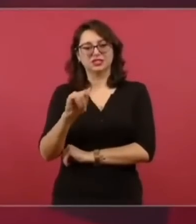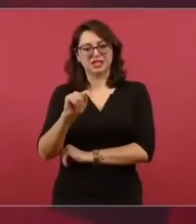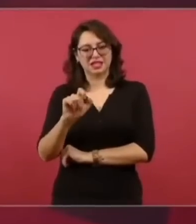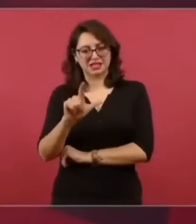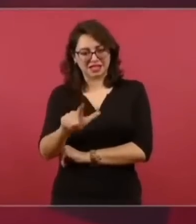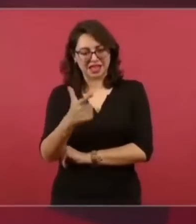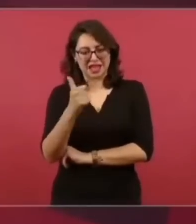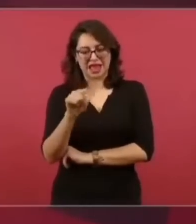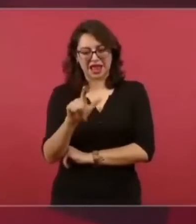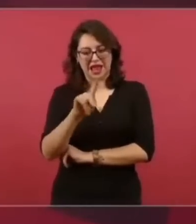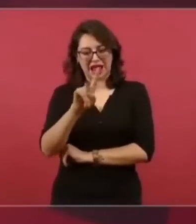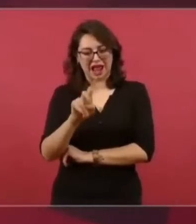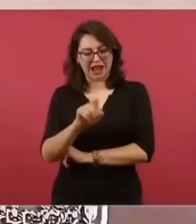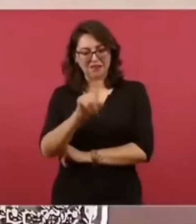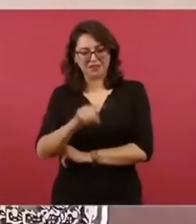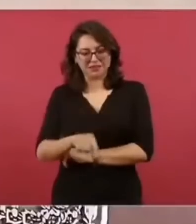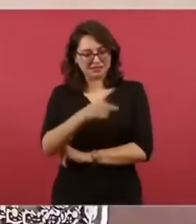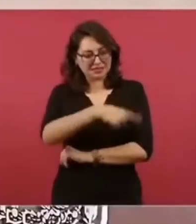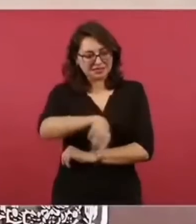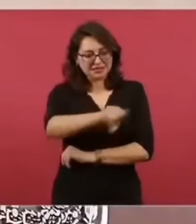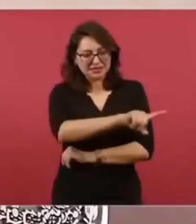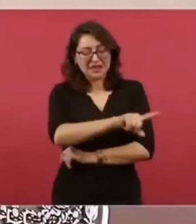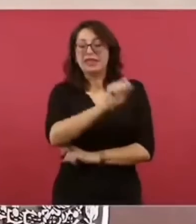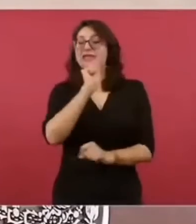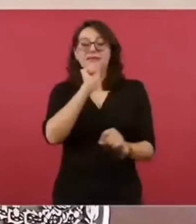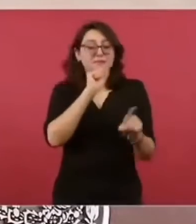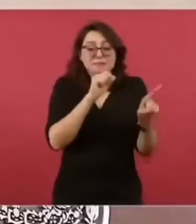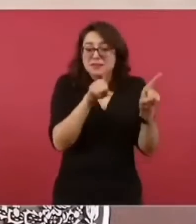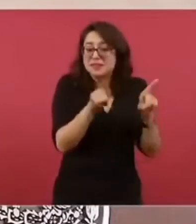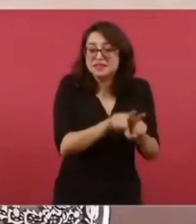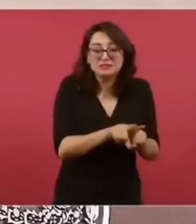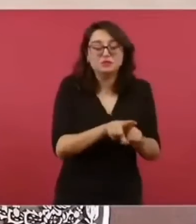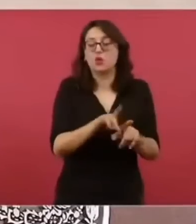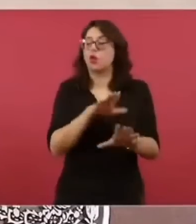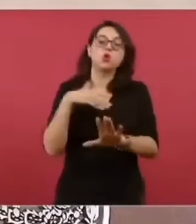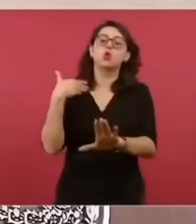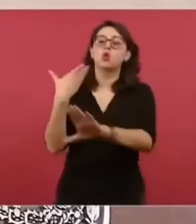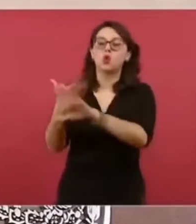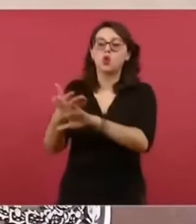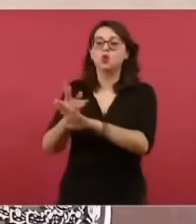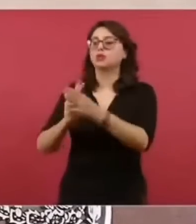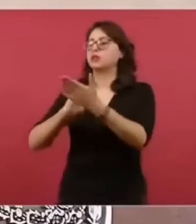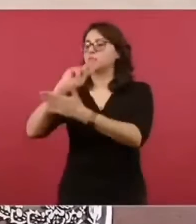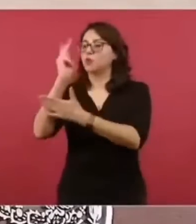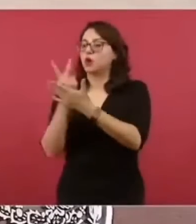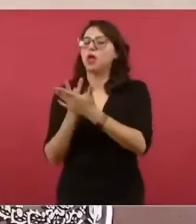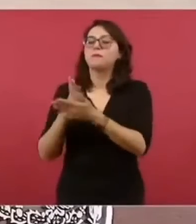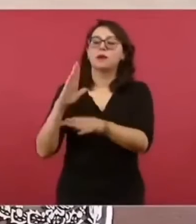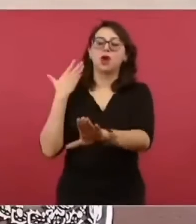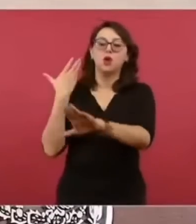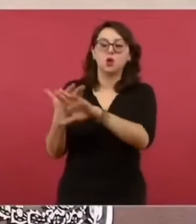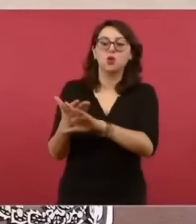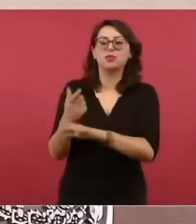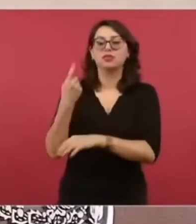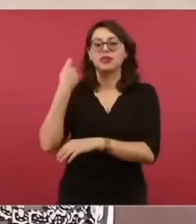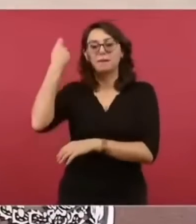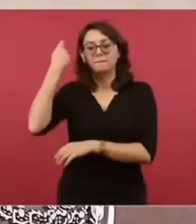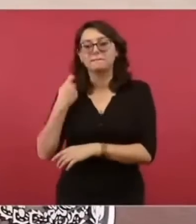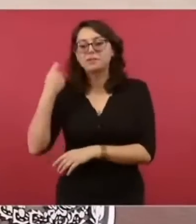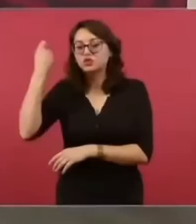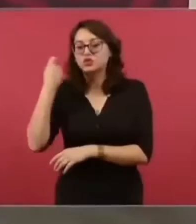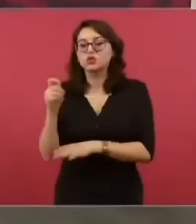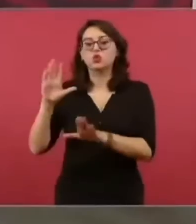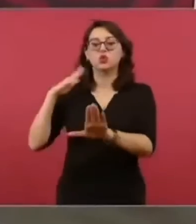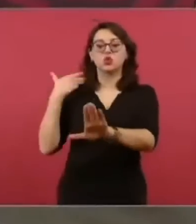de los apoyos a la gente humilde, a la gente pobre y está en contra de la pensión a los